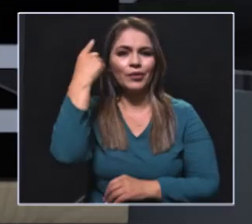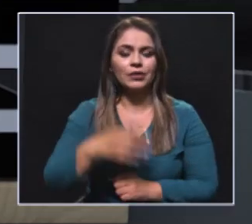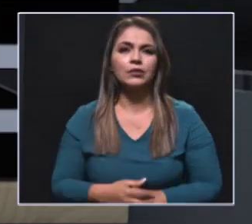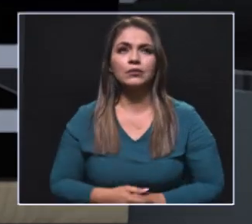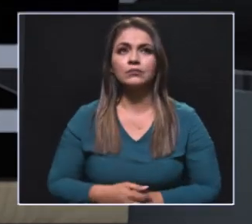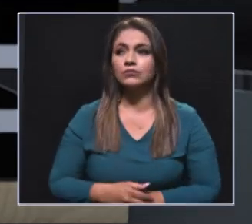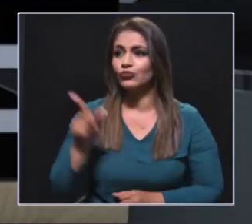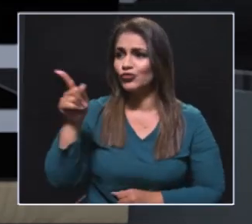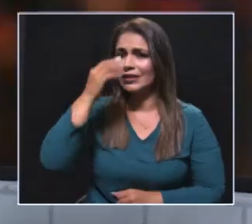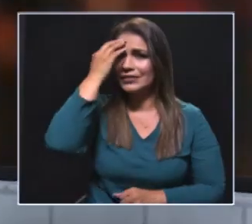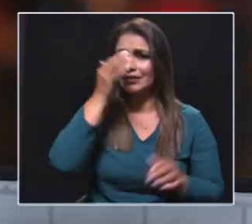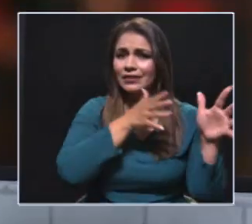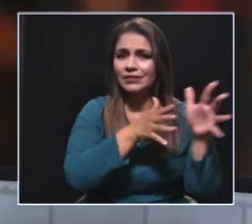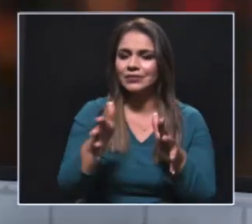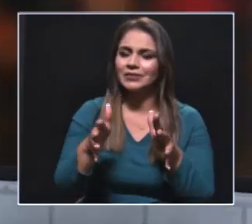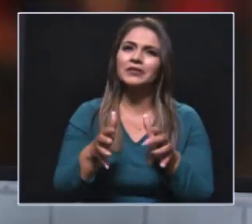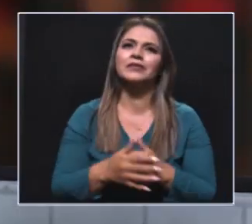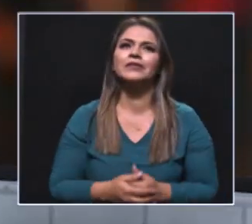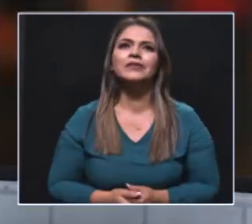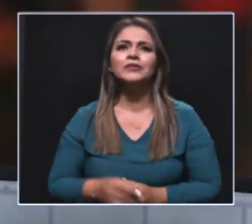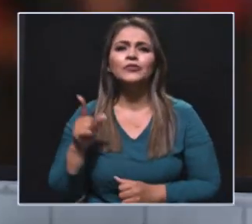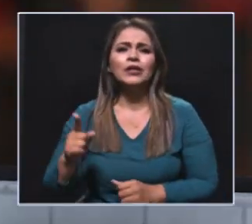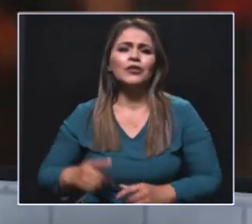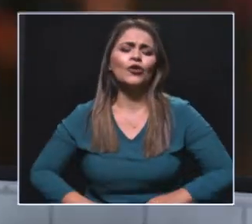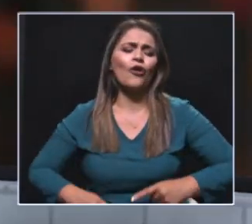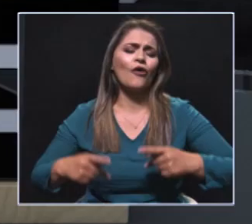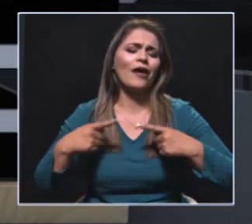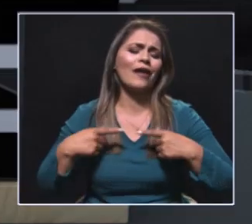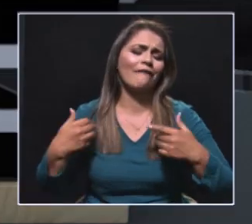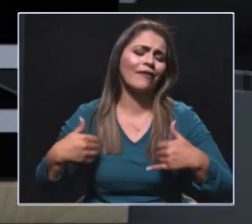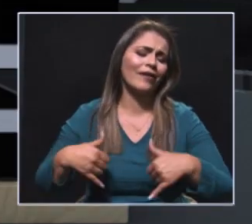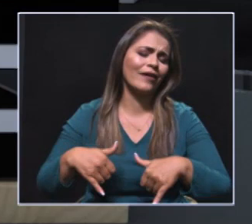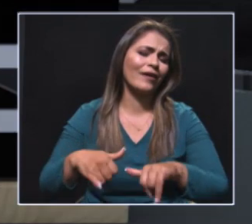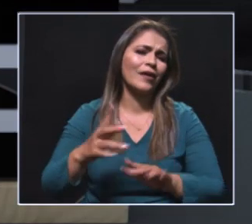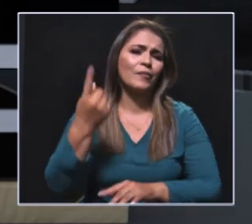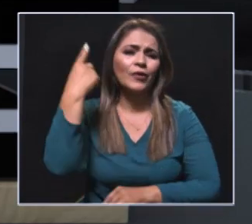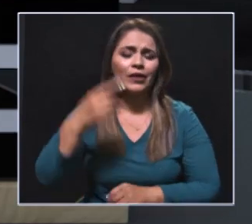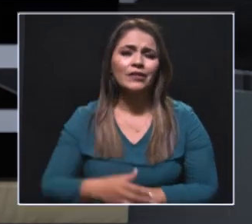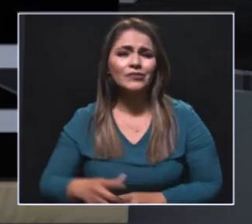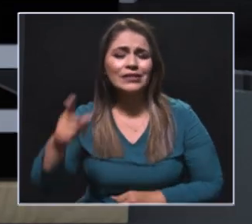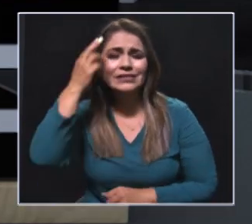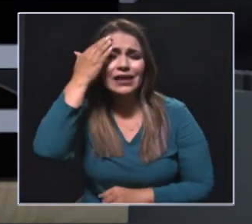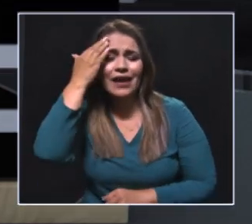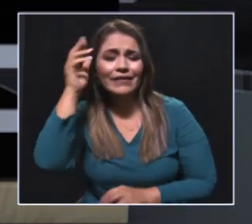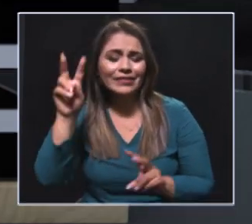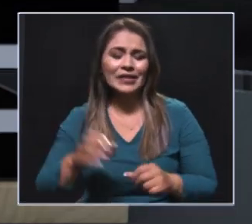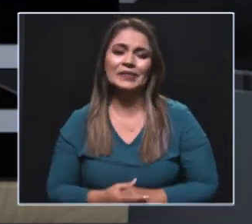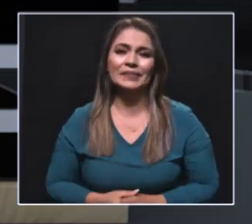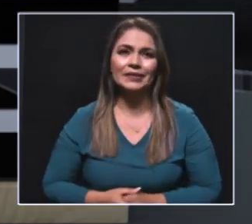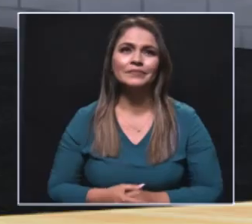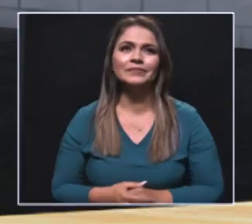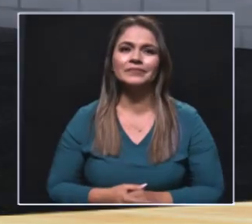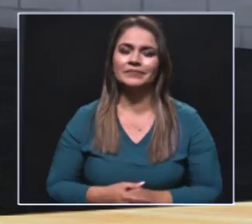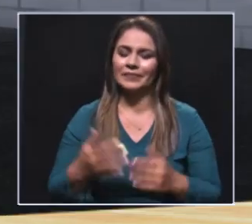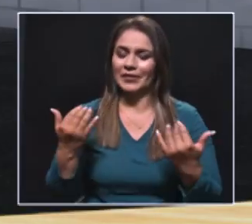formación de la mujer en la política, sino que ha vivido la política toda la vida, ha sido concejal diputado, es decir, usted sabe de qué está hablando. Bienvenido a este especial